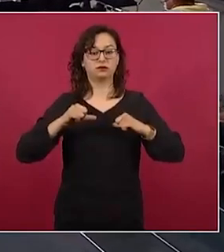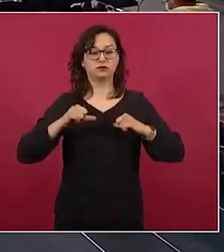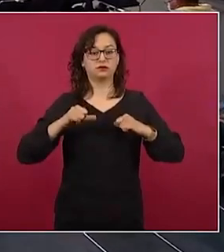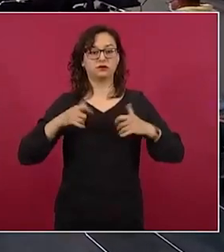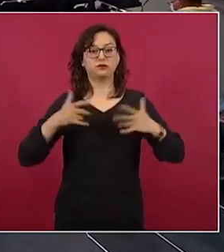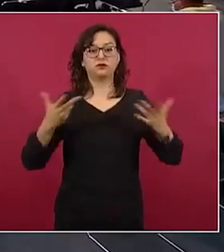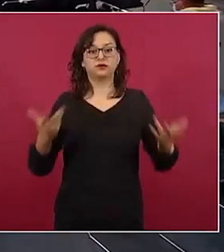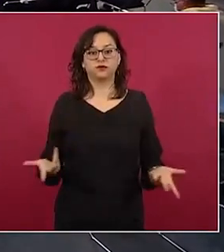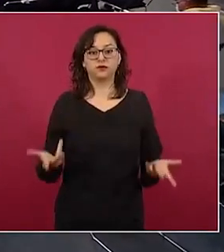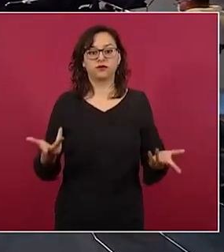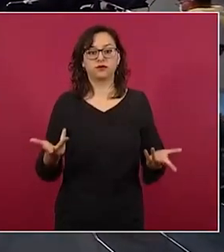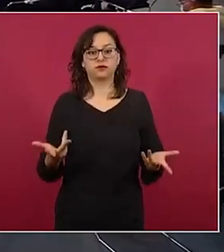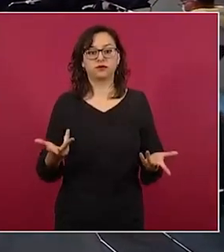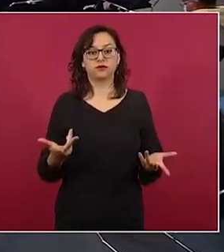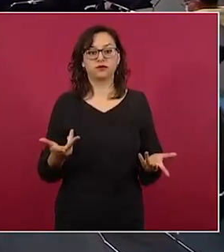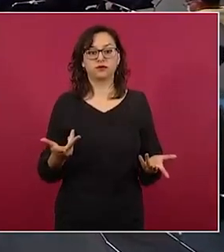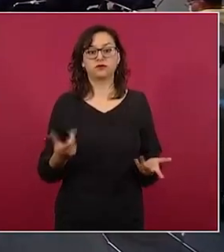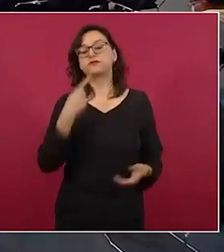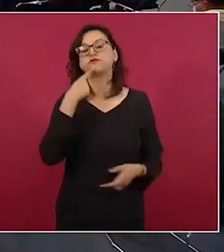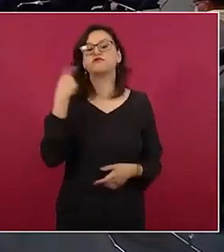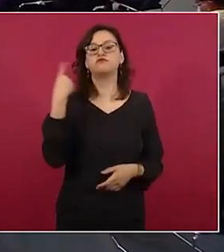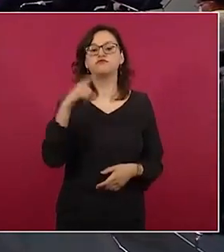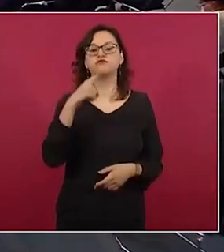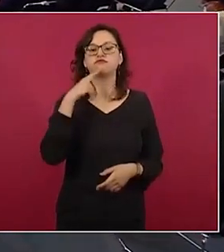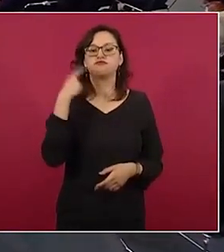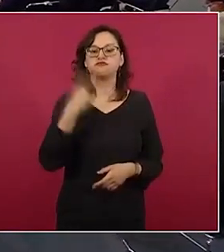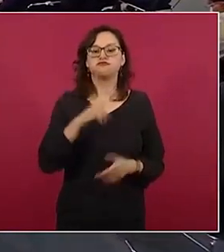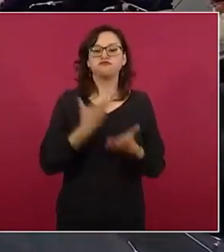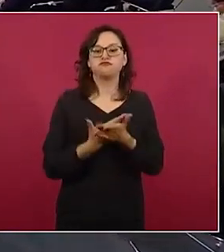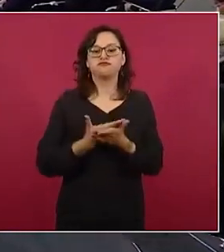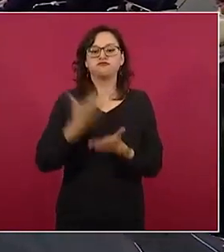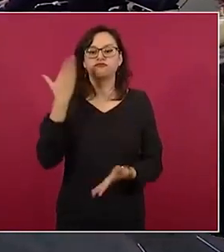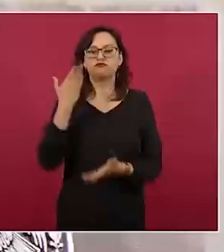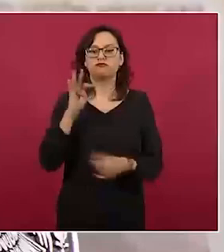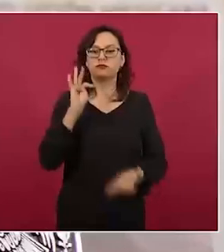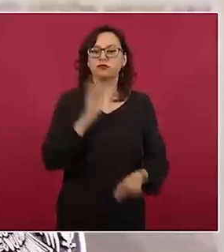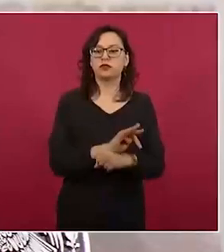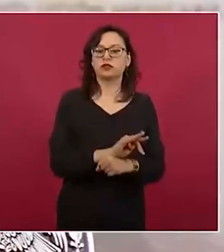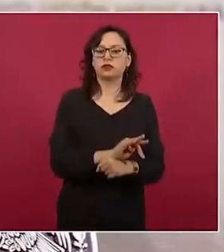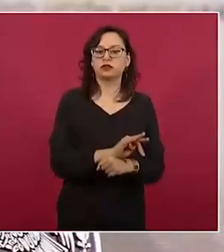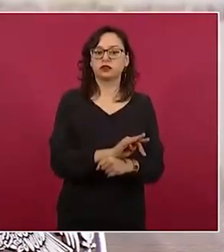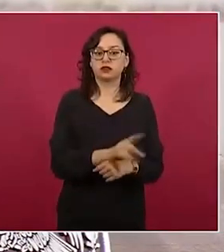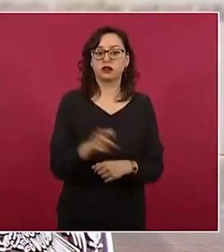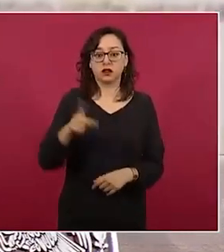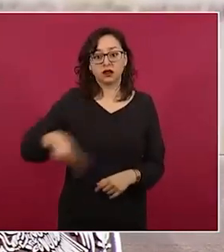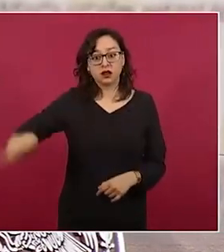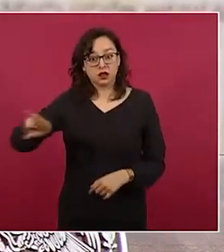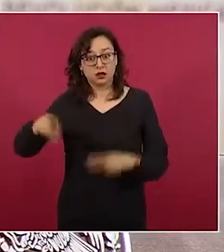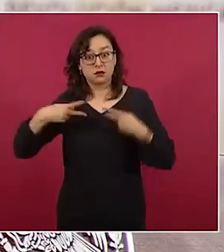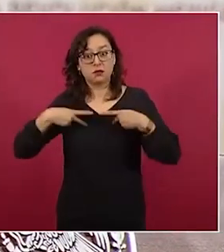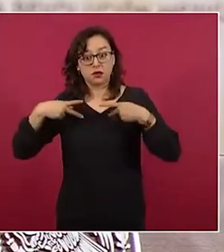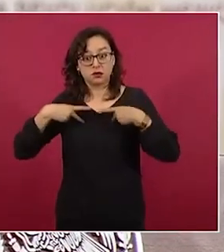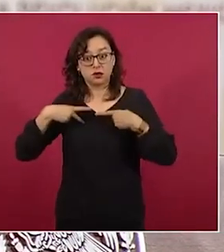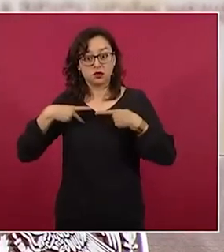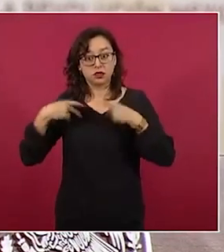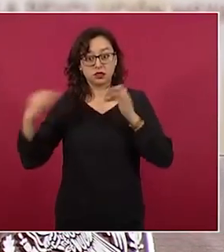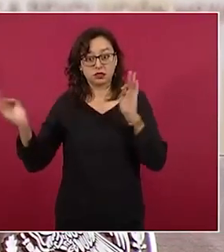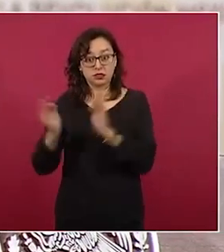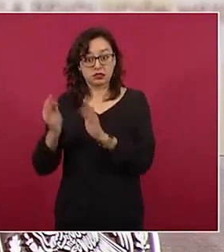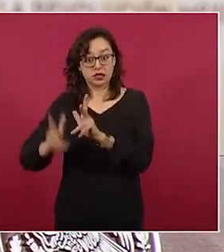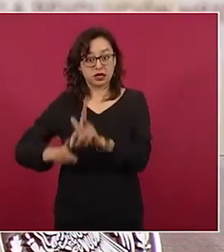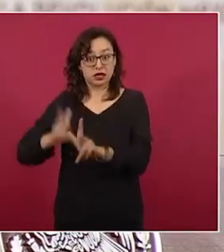¿Dónde están los amparos que no tienen que ver con los propietarios